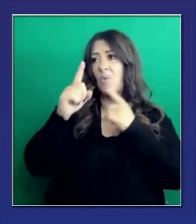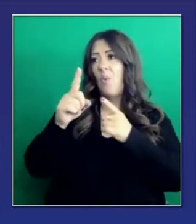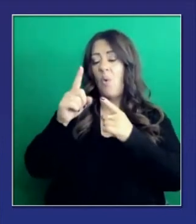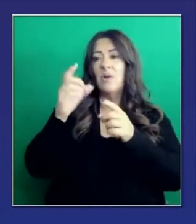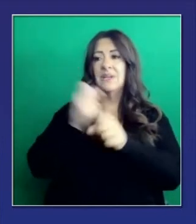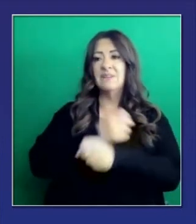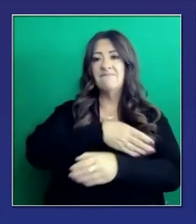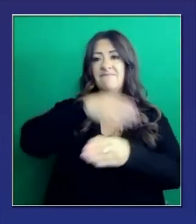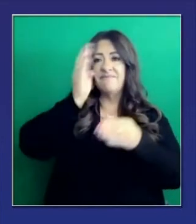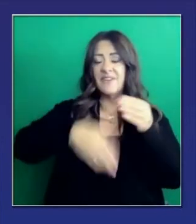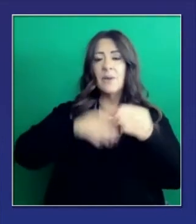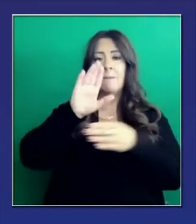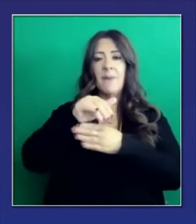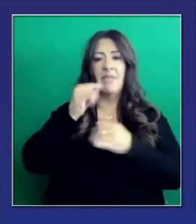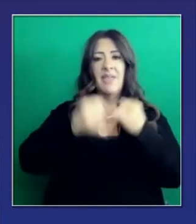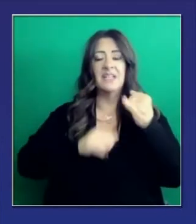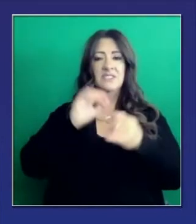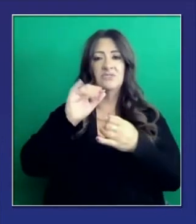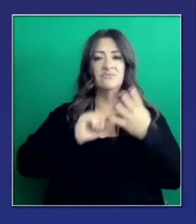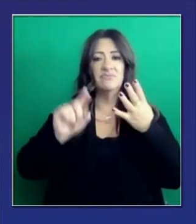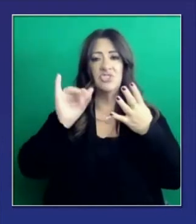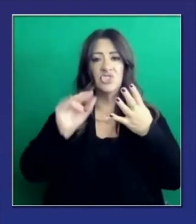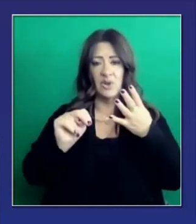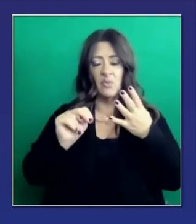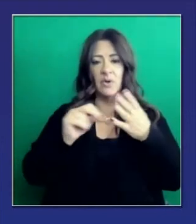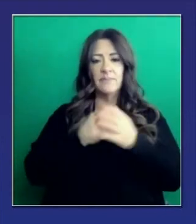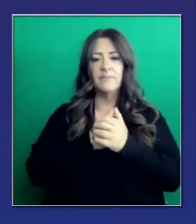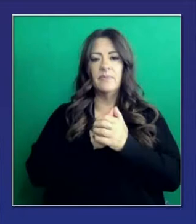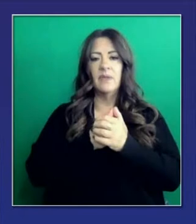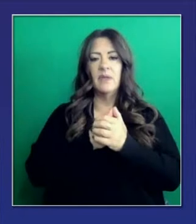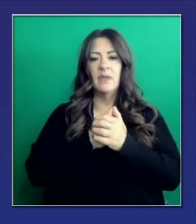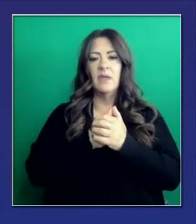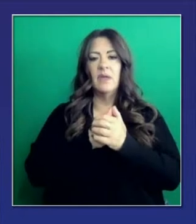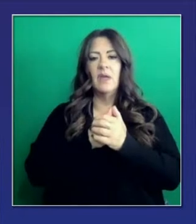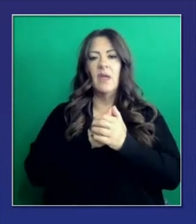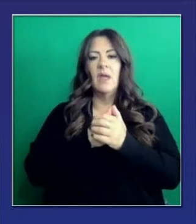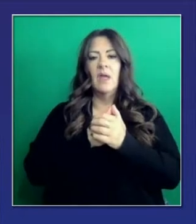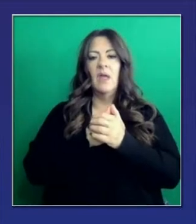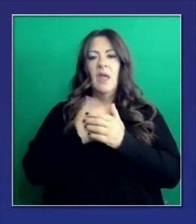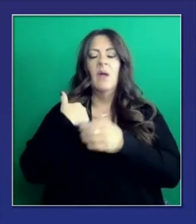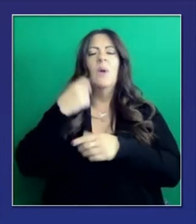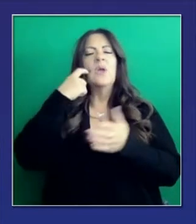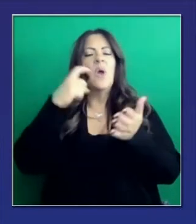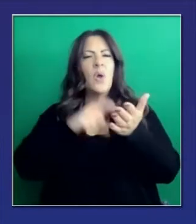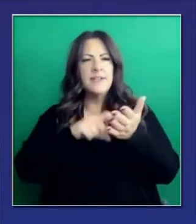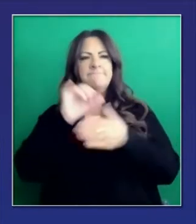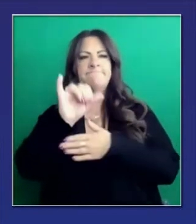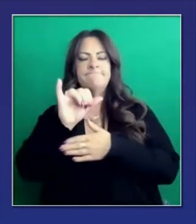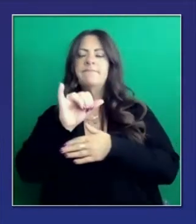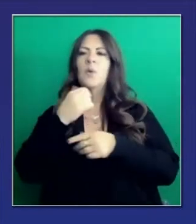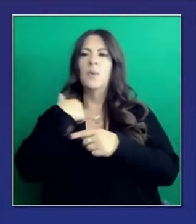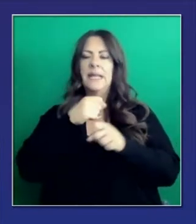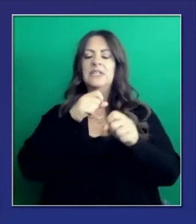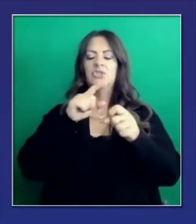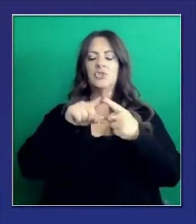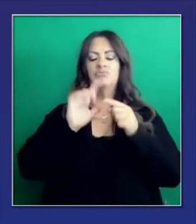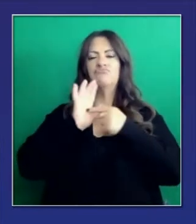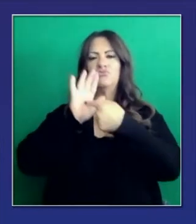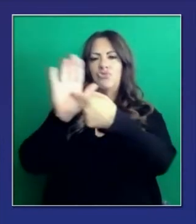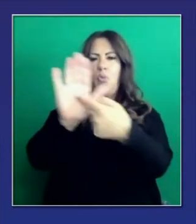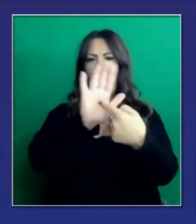antes del final de enero, y ese piloto lo tenemos aquí, lo dimos y lo publicamos hace unas semanas,